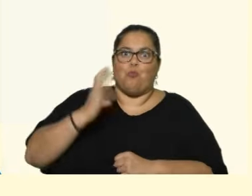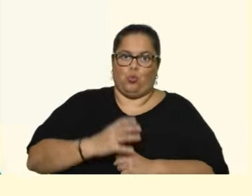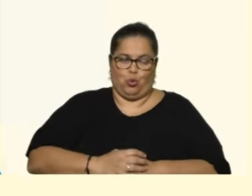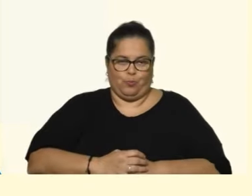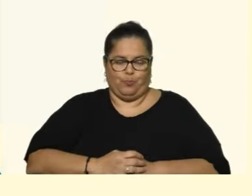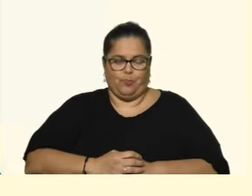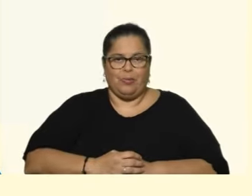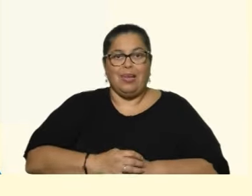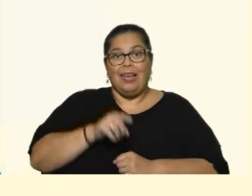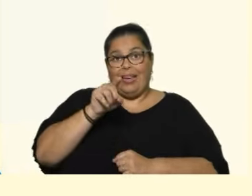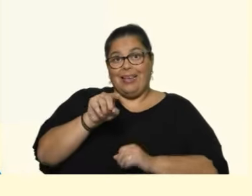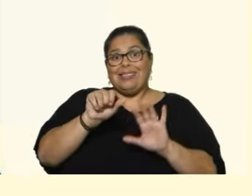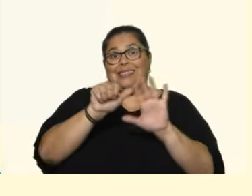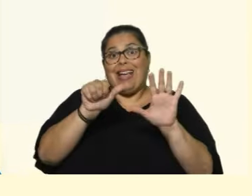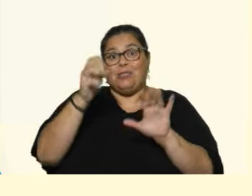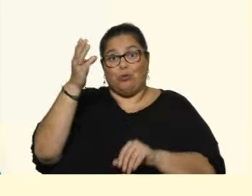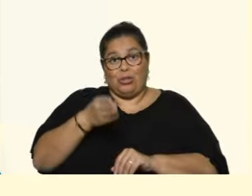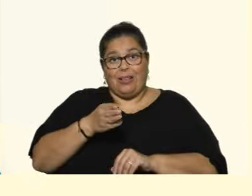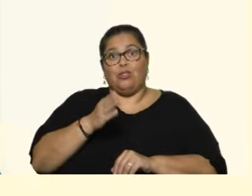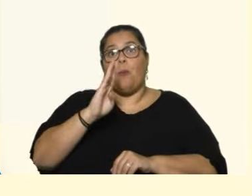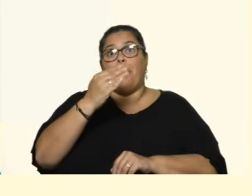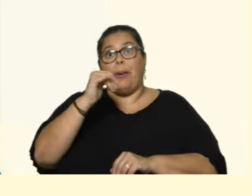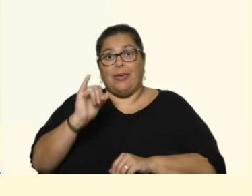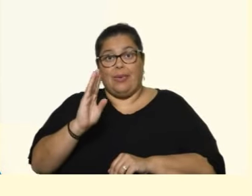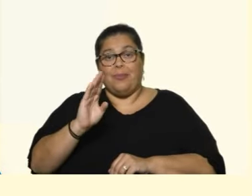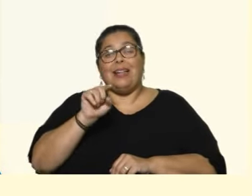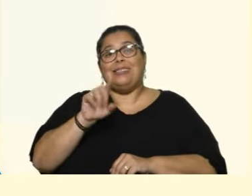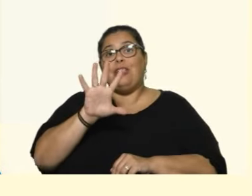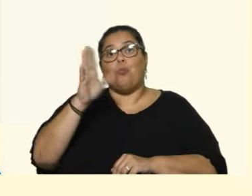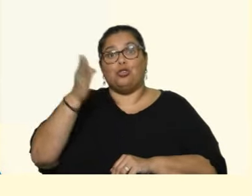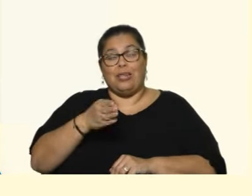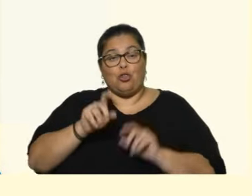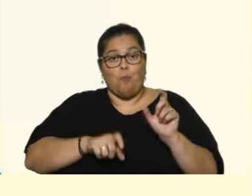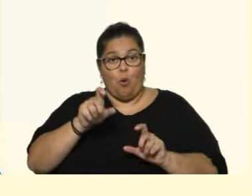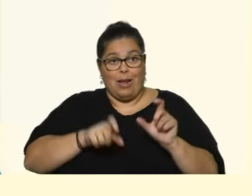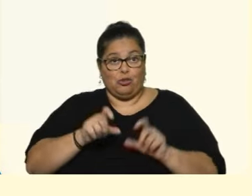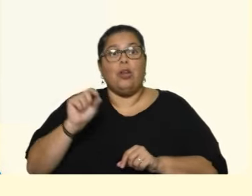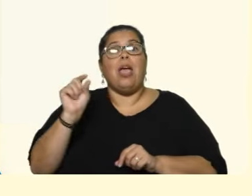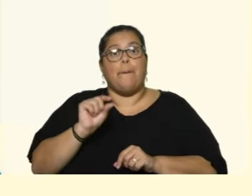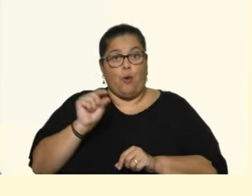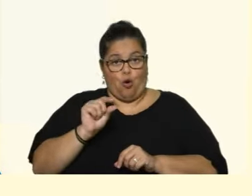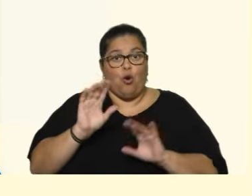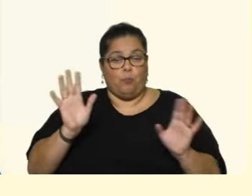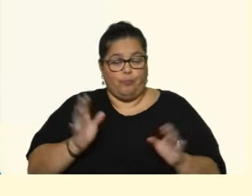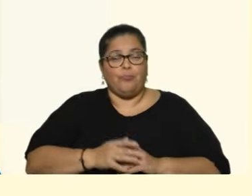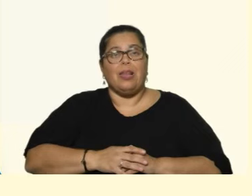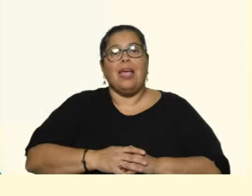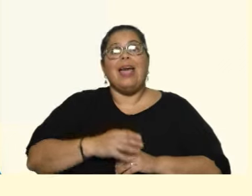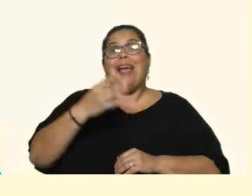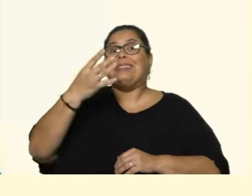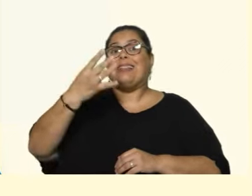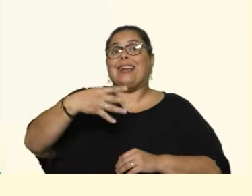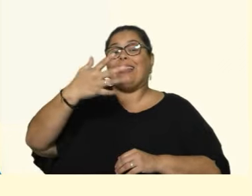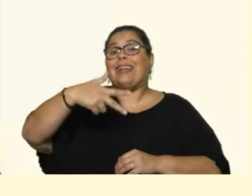% aproximadamente del Producto Interno Bruto y un 5% de la población. Podemos decir es bajo, sí, para un país enorme, no nos olvidemos. Pero es el 13